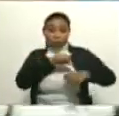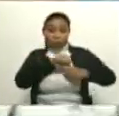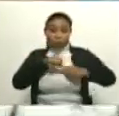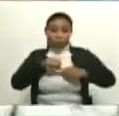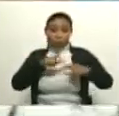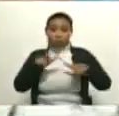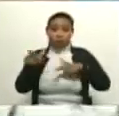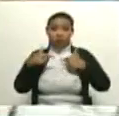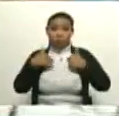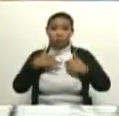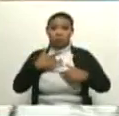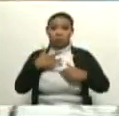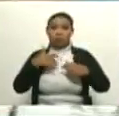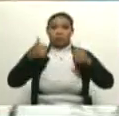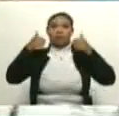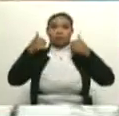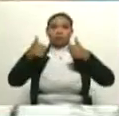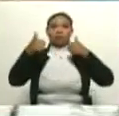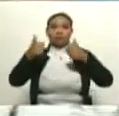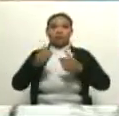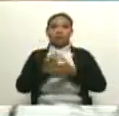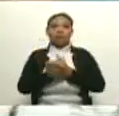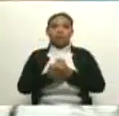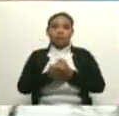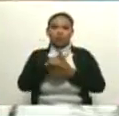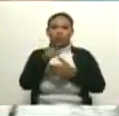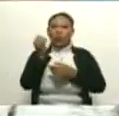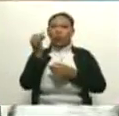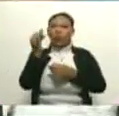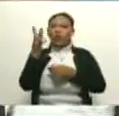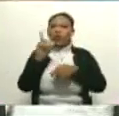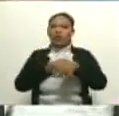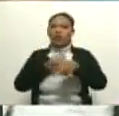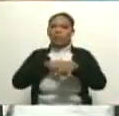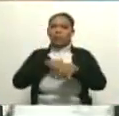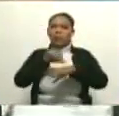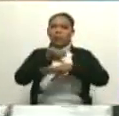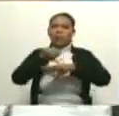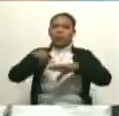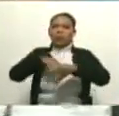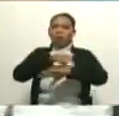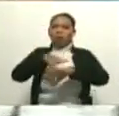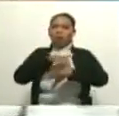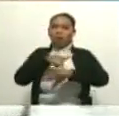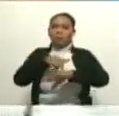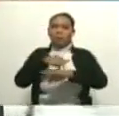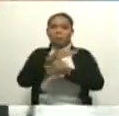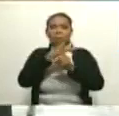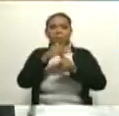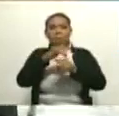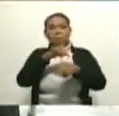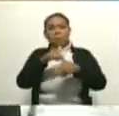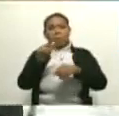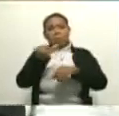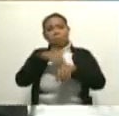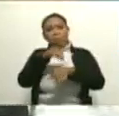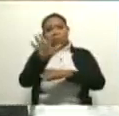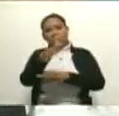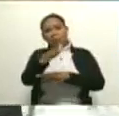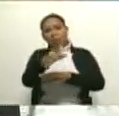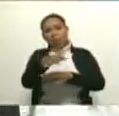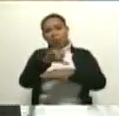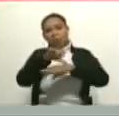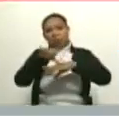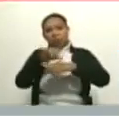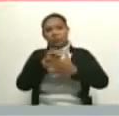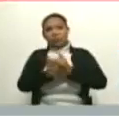perfectamente. Este... ¿Cuánto duró tu operación? Aproximada media hora. Media hora. fue muy ¿Tampoco